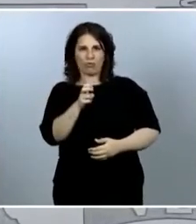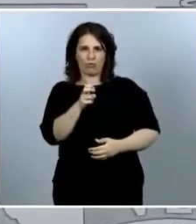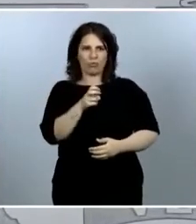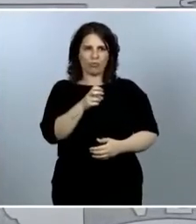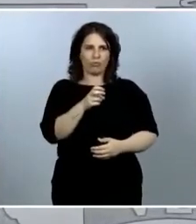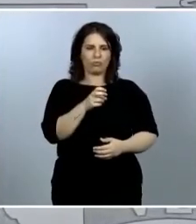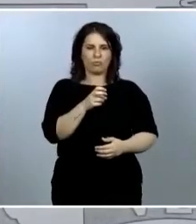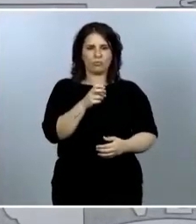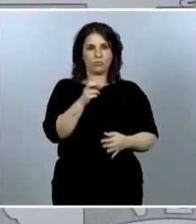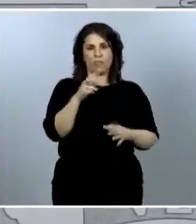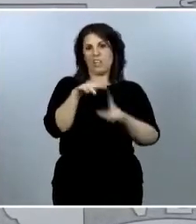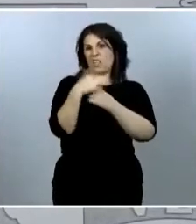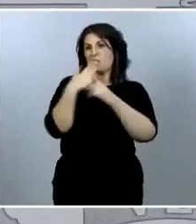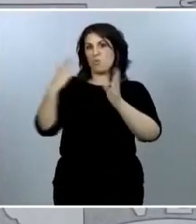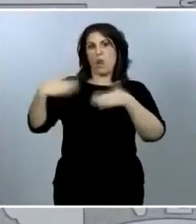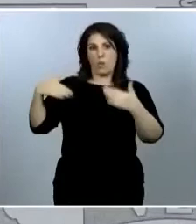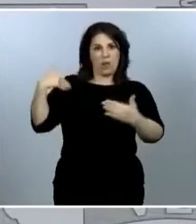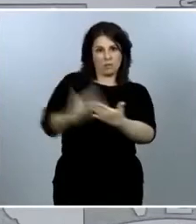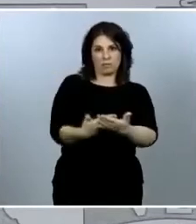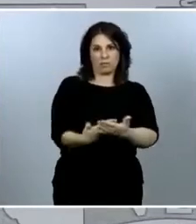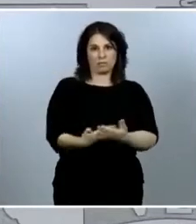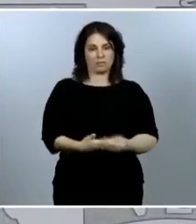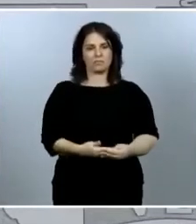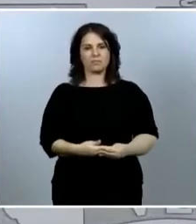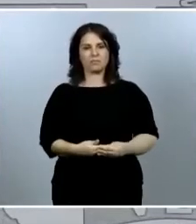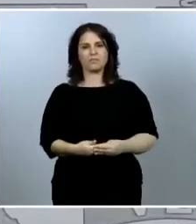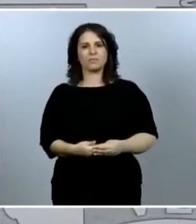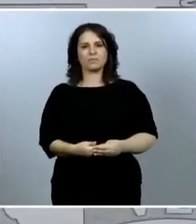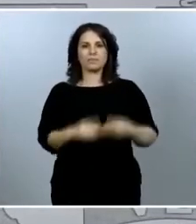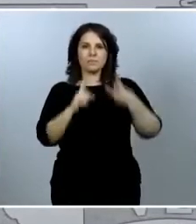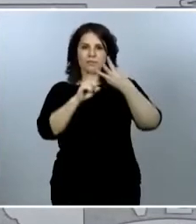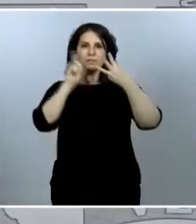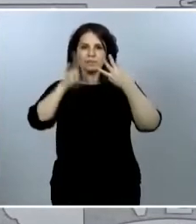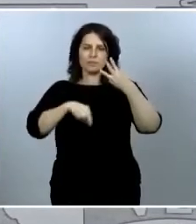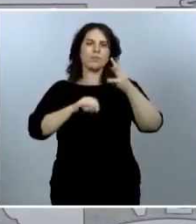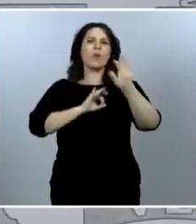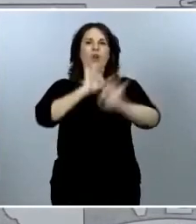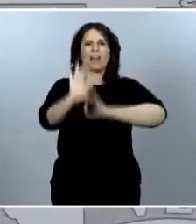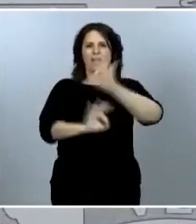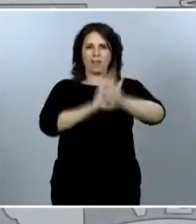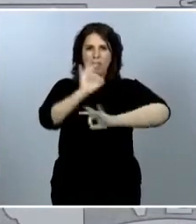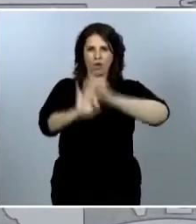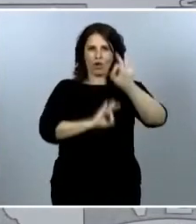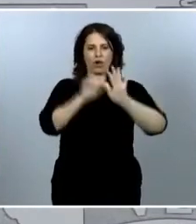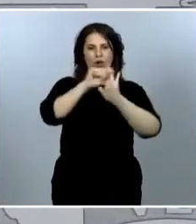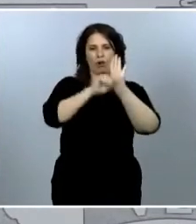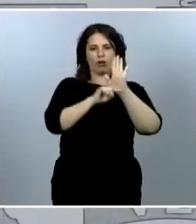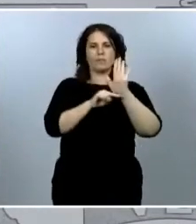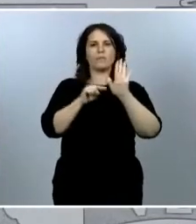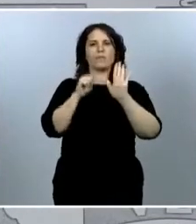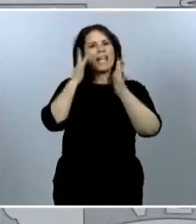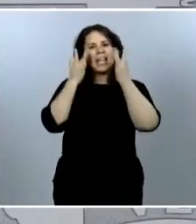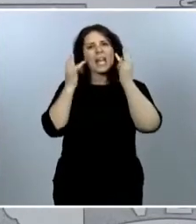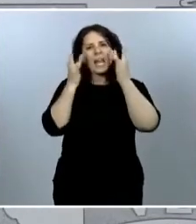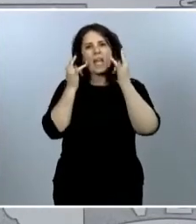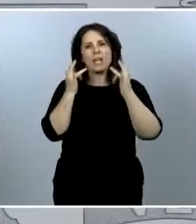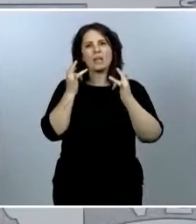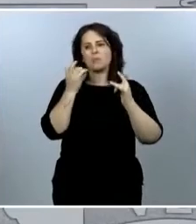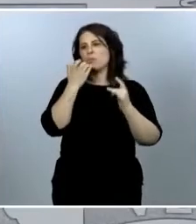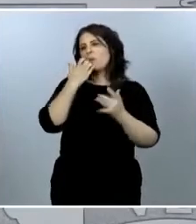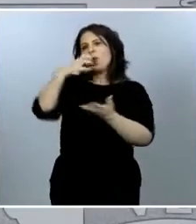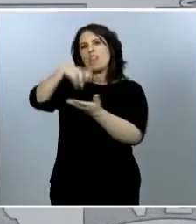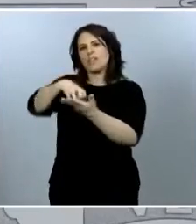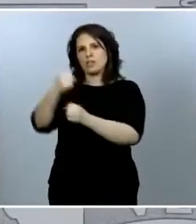Se contemplan también medidas organizativas de prevención, higiene, para, entre otros, los centros de trabajo, hospitales,